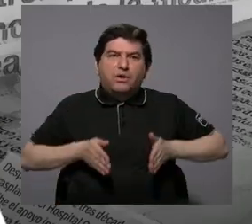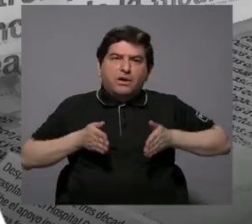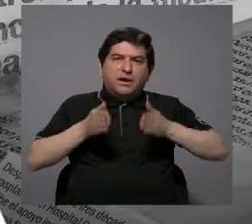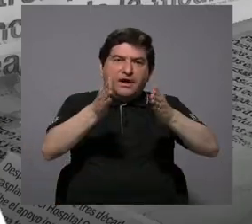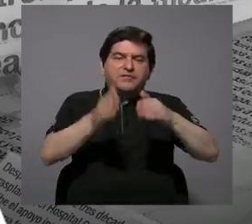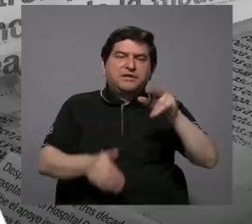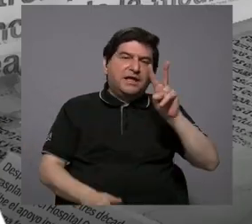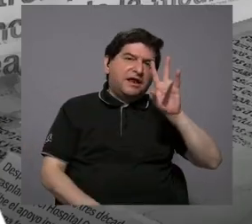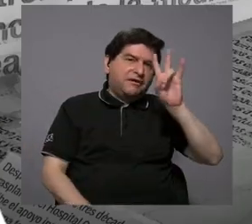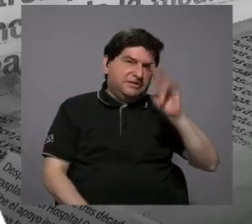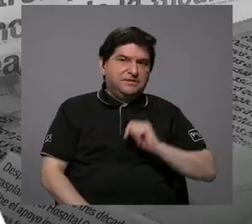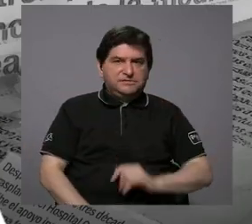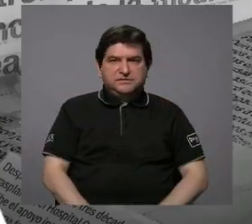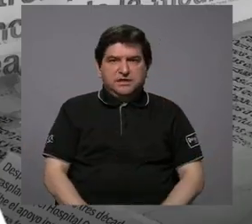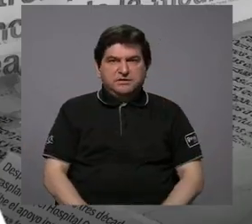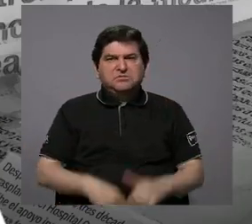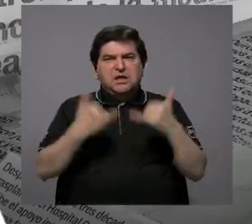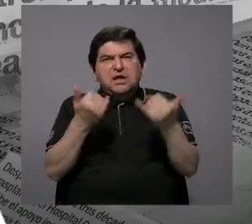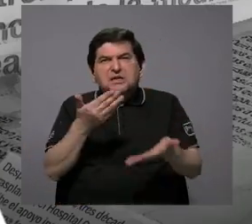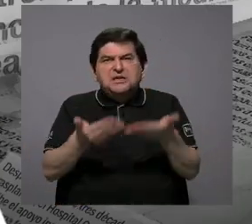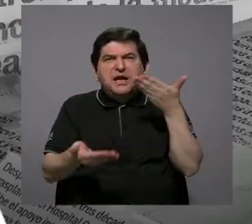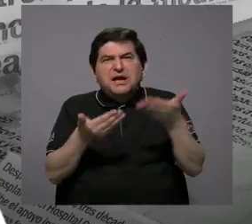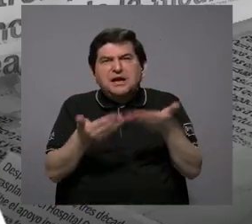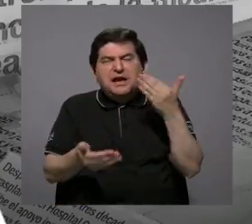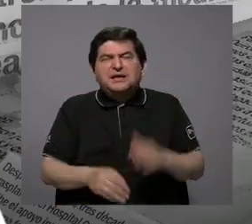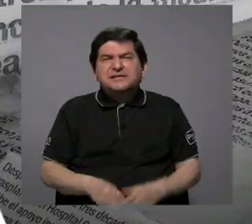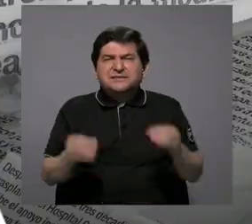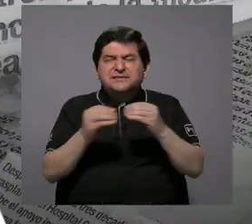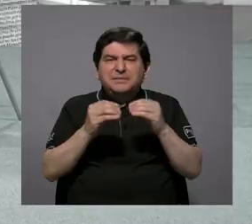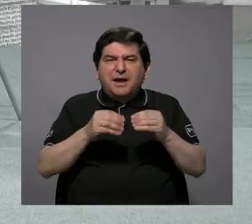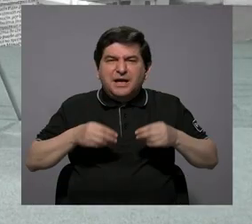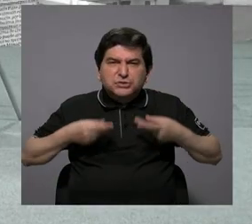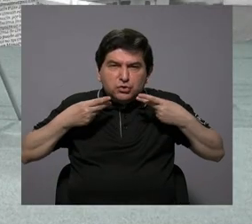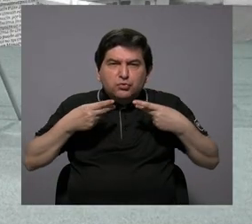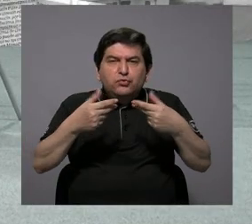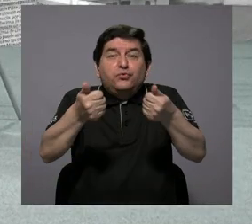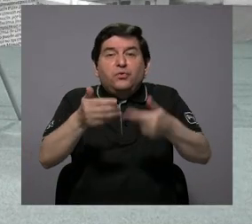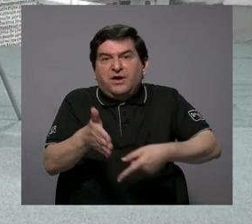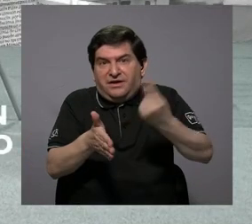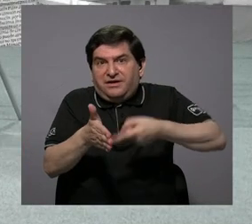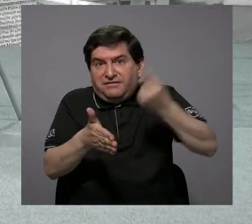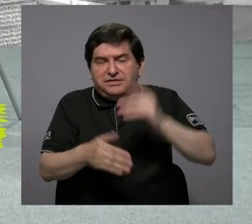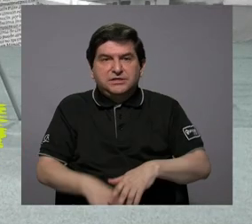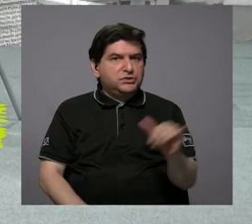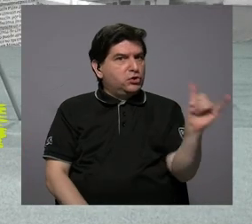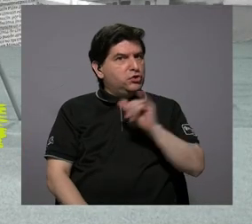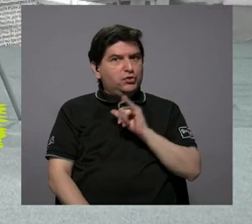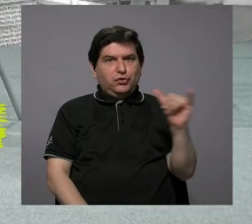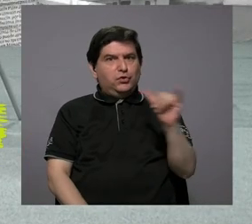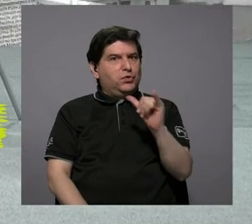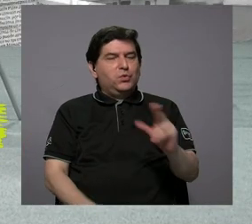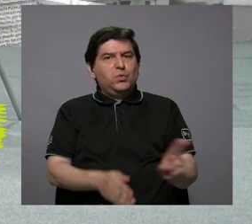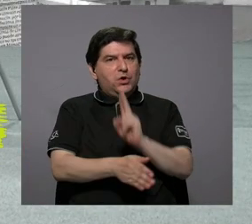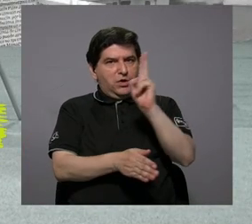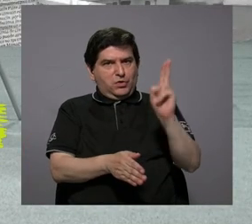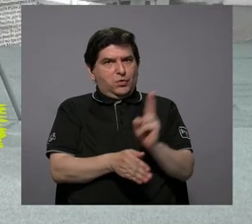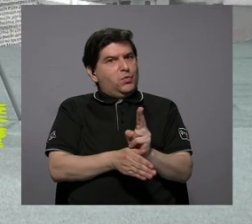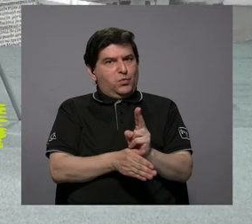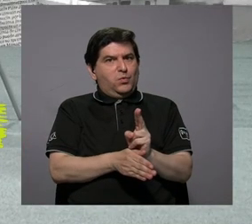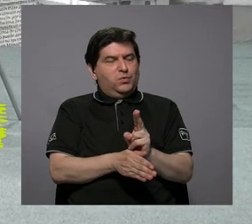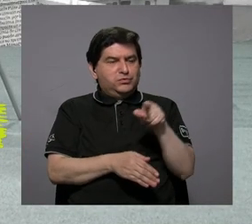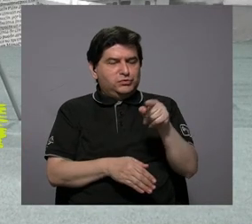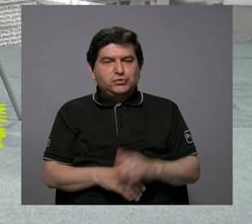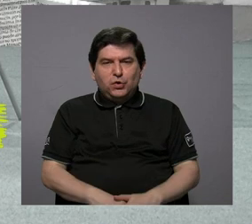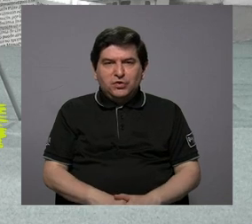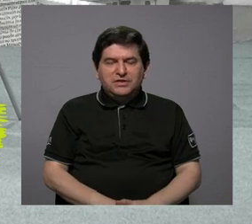27, ¿verdad? Que ya va un poquito más fluido en algunos momentos, ¿verdad? No es lo mismo el consumo de la